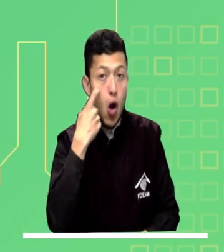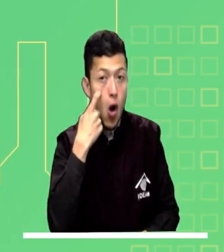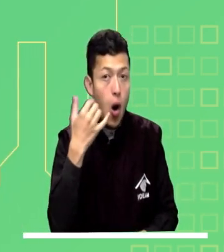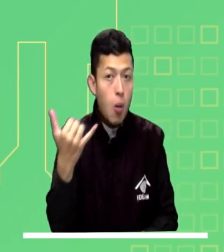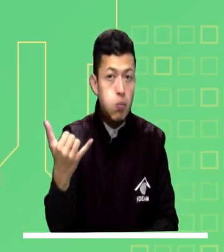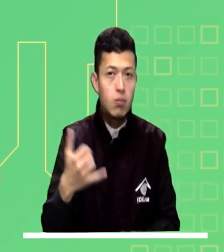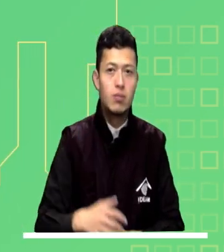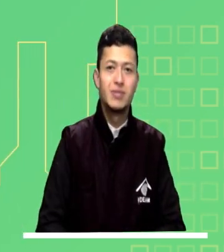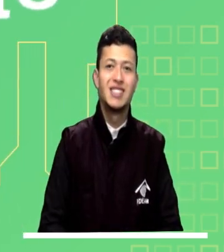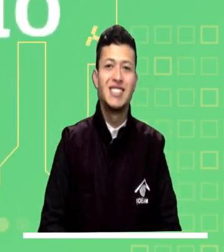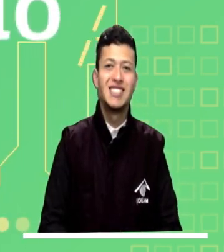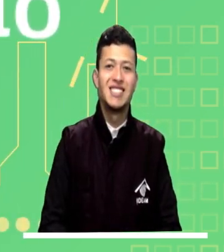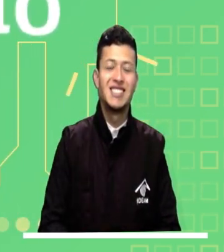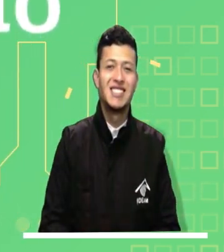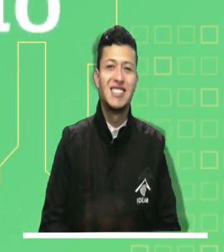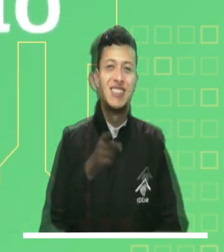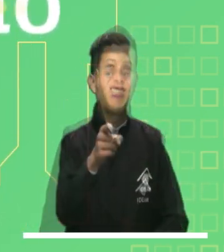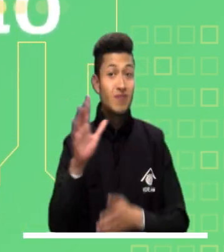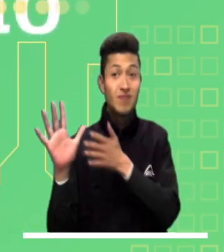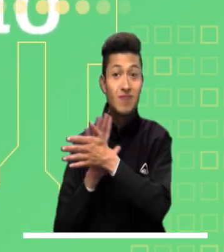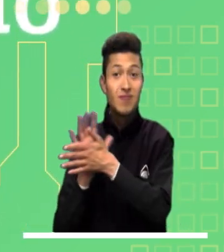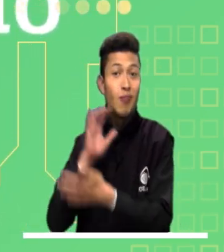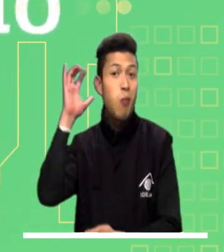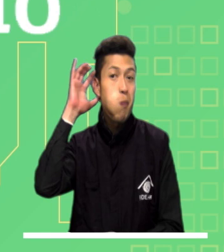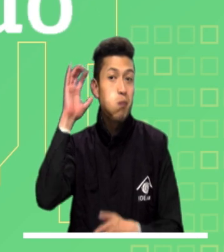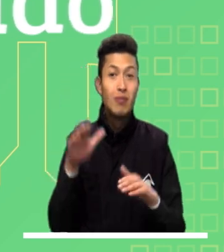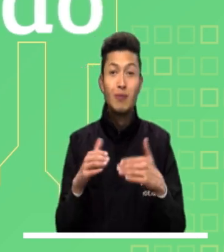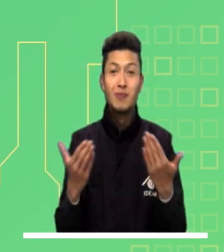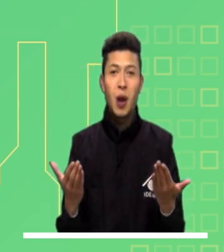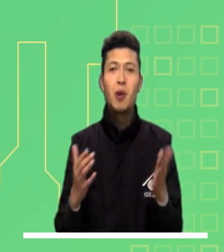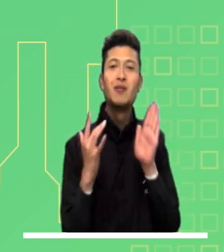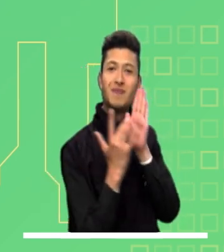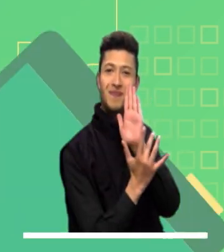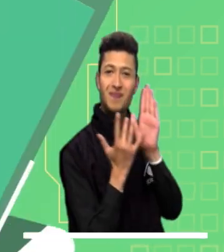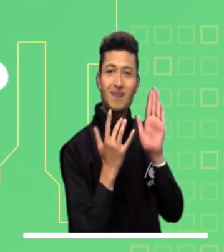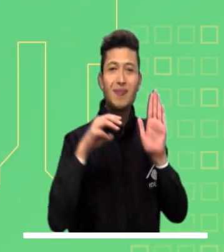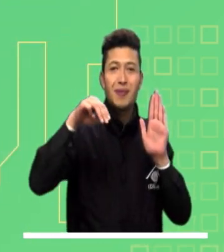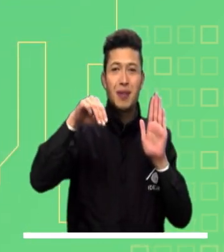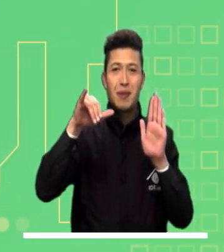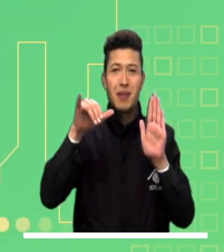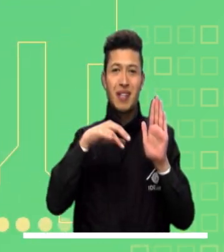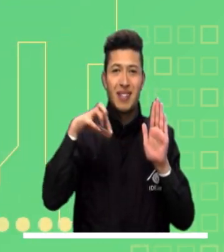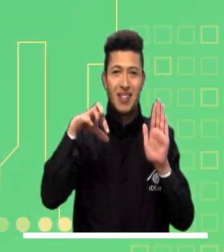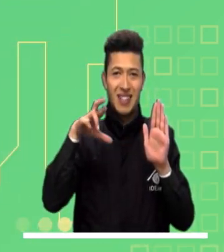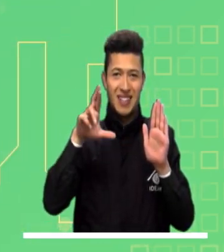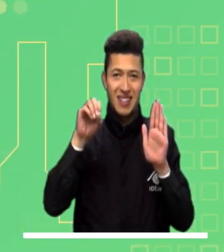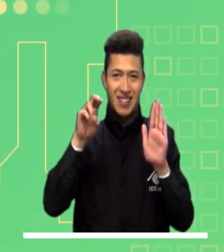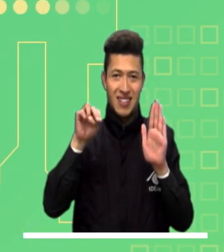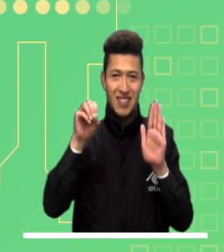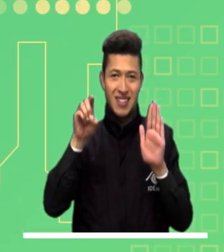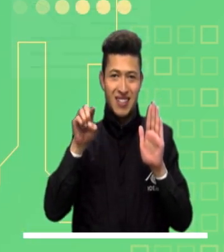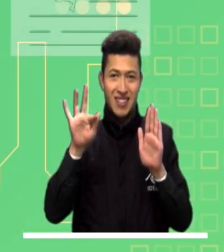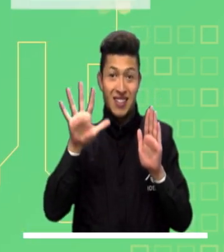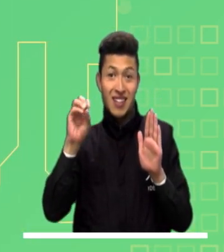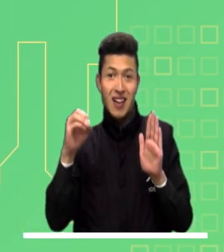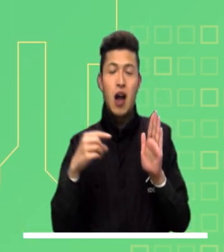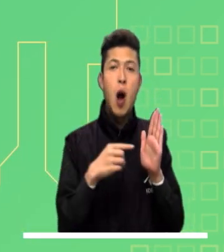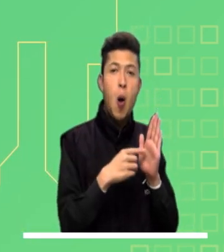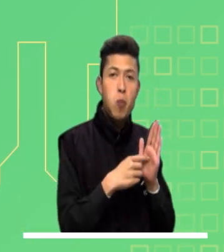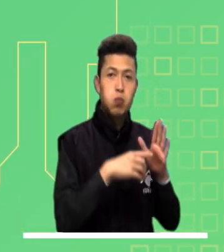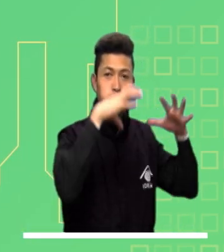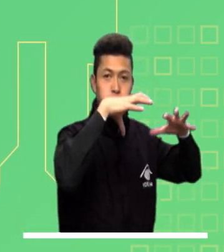Putumayo. Manténgase bien informado y en tiempo real. A través de nuestra aplicación Mi Pronóstico.